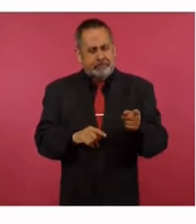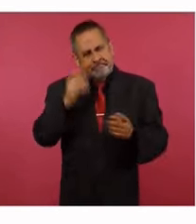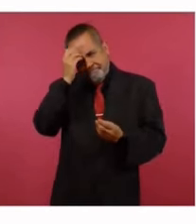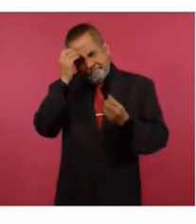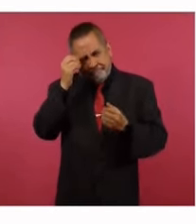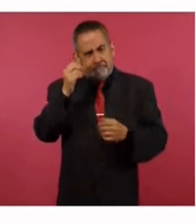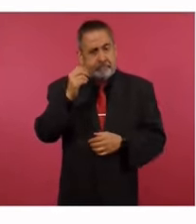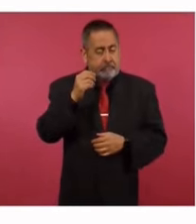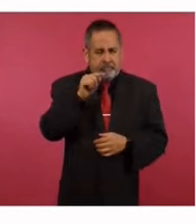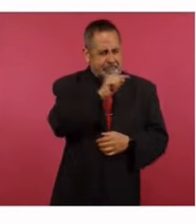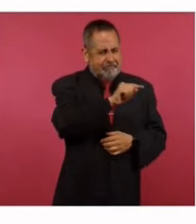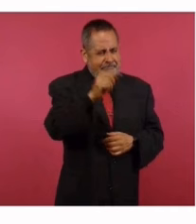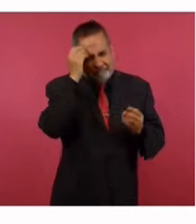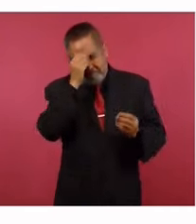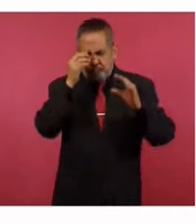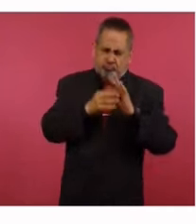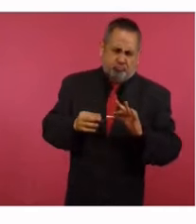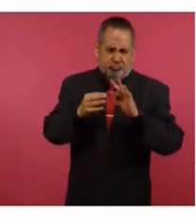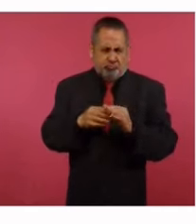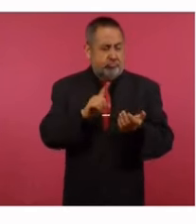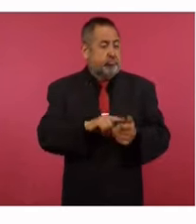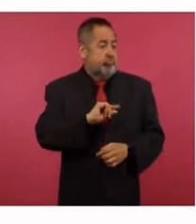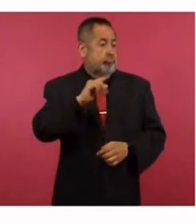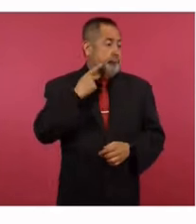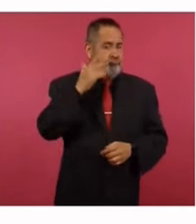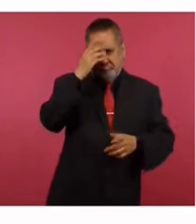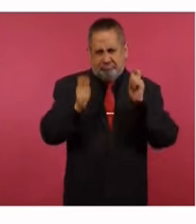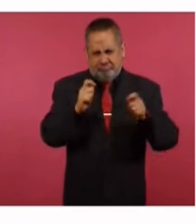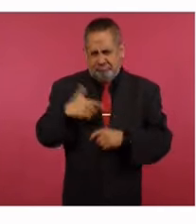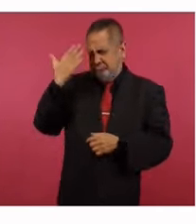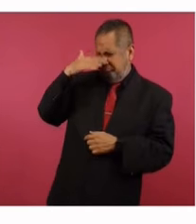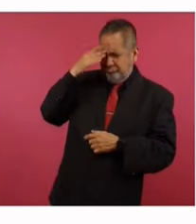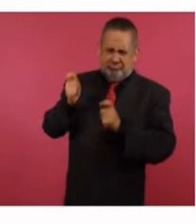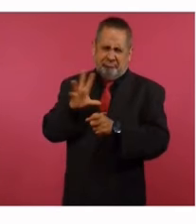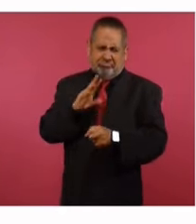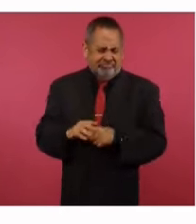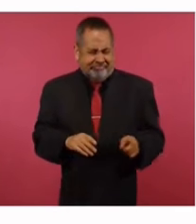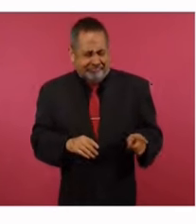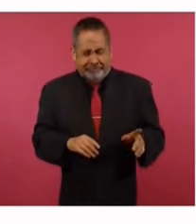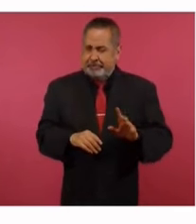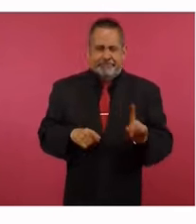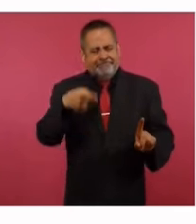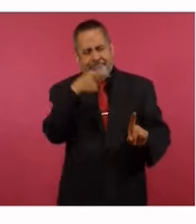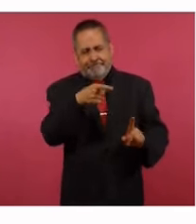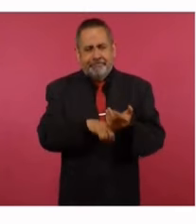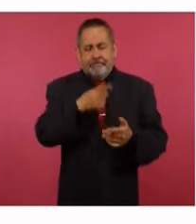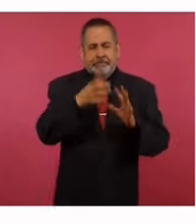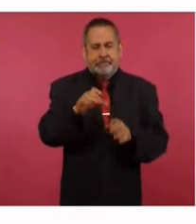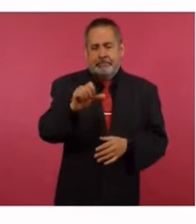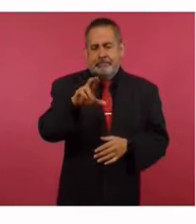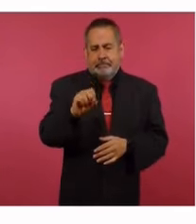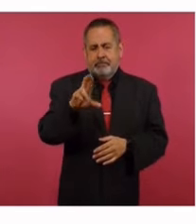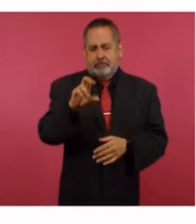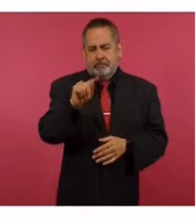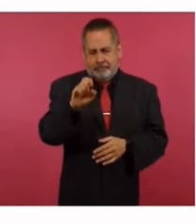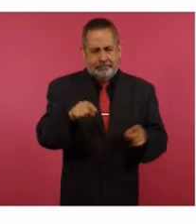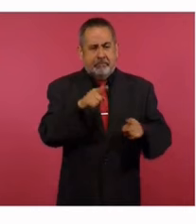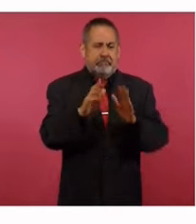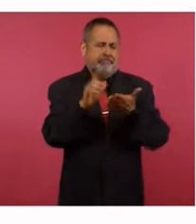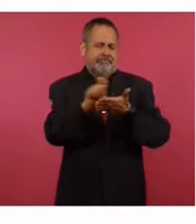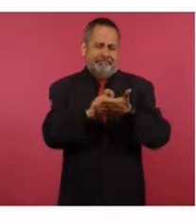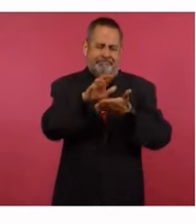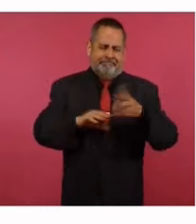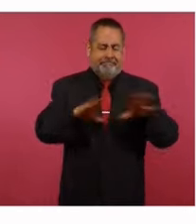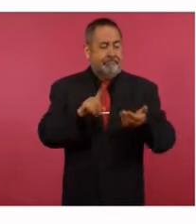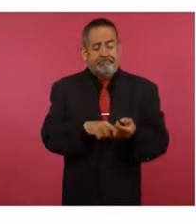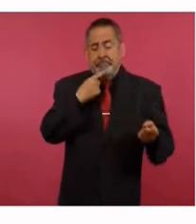analizando, muchos de los análisis concienzudos que hacen algunos de los politólogos que en México piensan saberle a todo. Y ahí quiero referirme a lo que hizo Carlos Loret de Mola. Carlos hace un artículo en